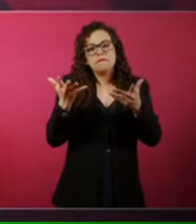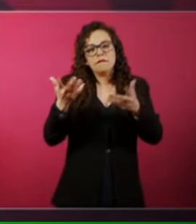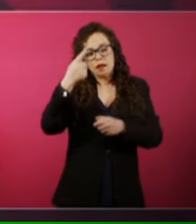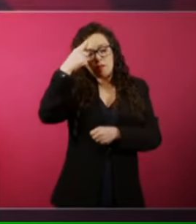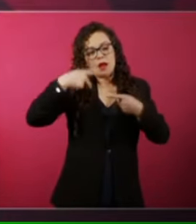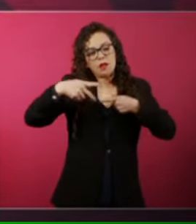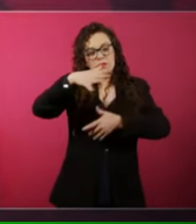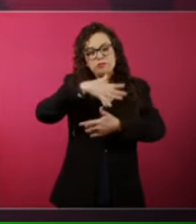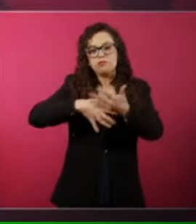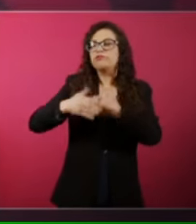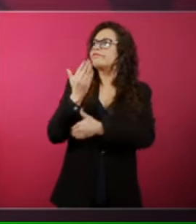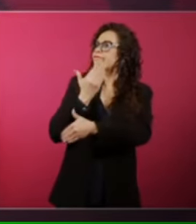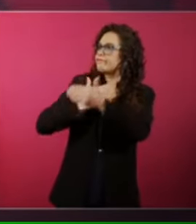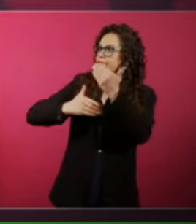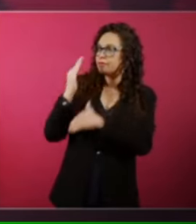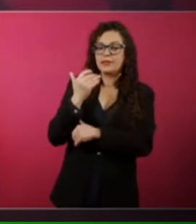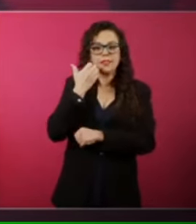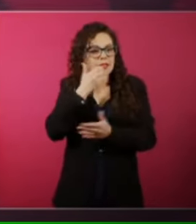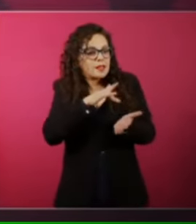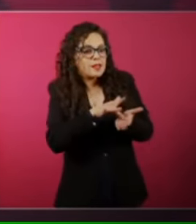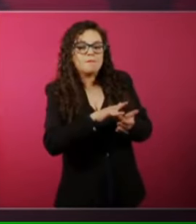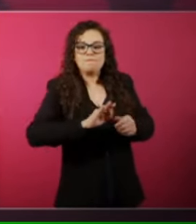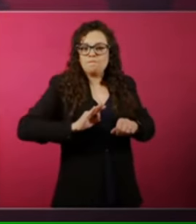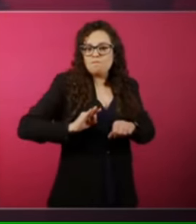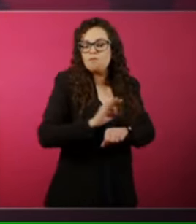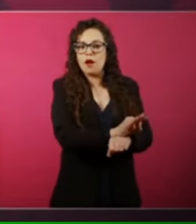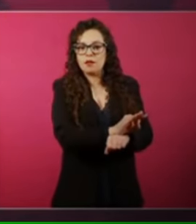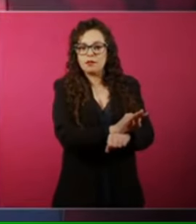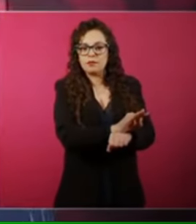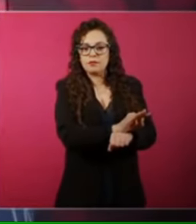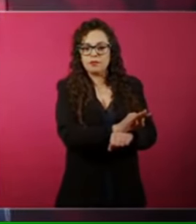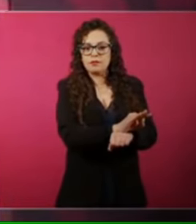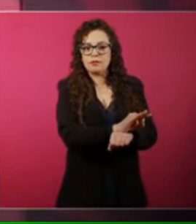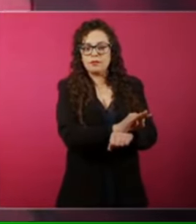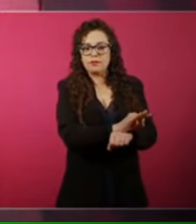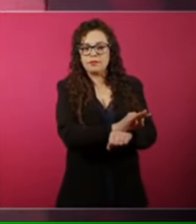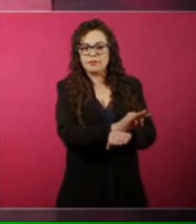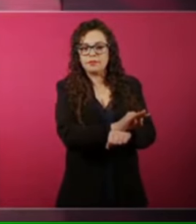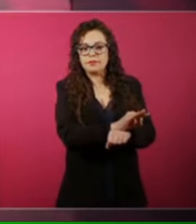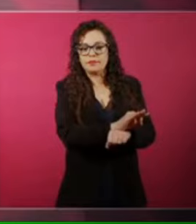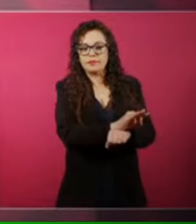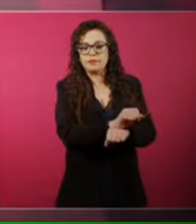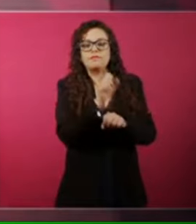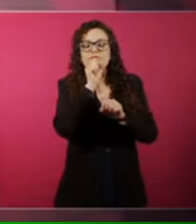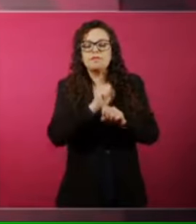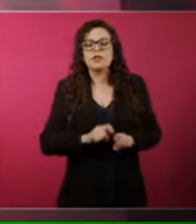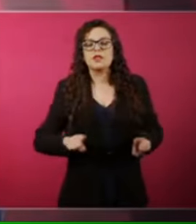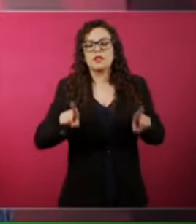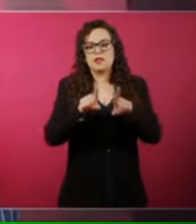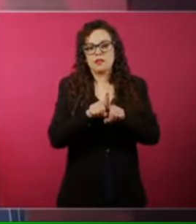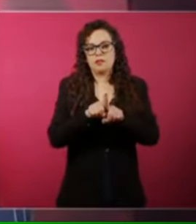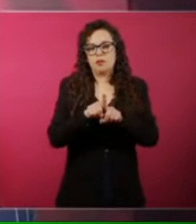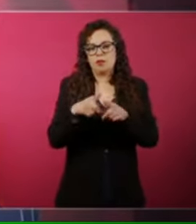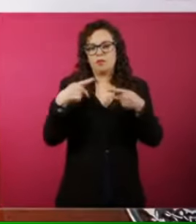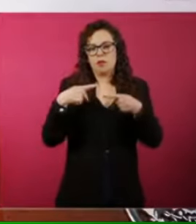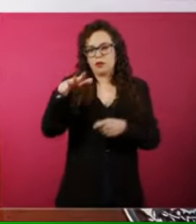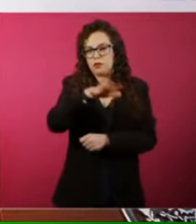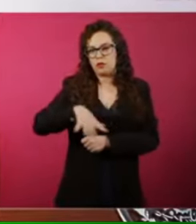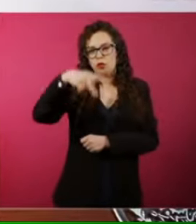se está en concordancia con lo que piensa la mayoría